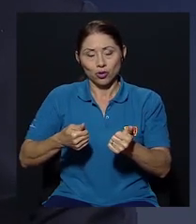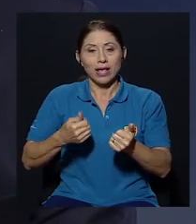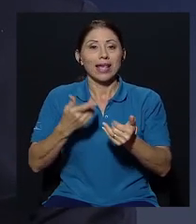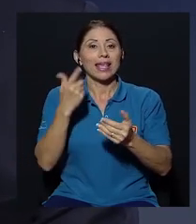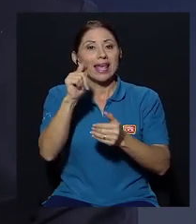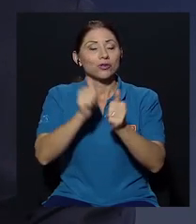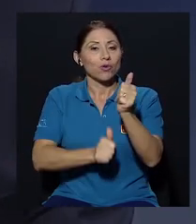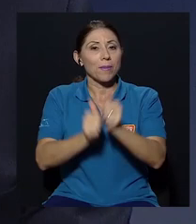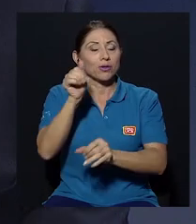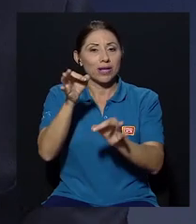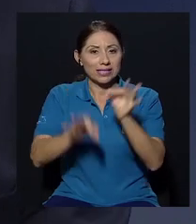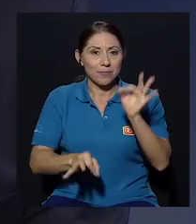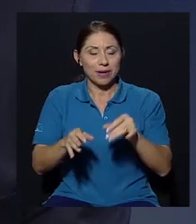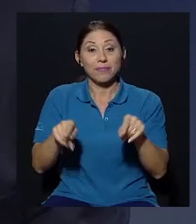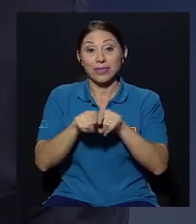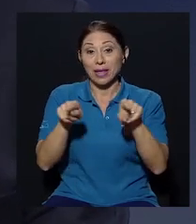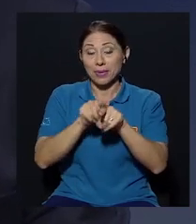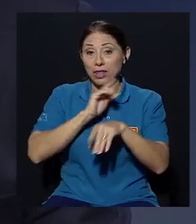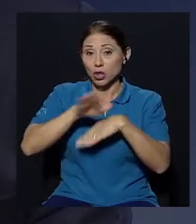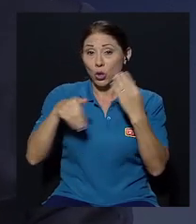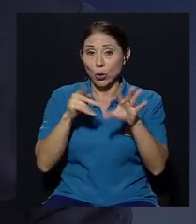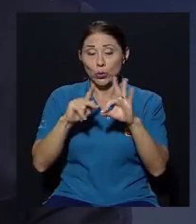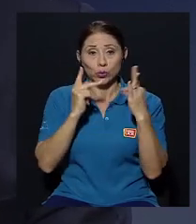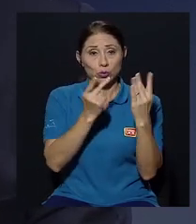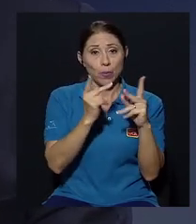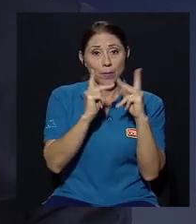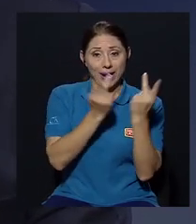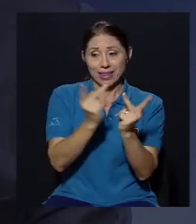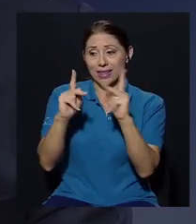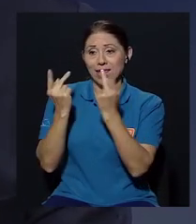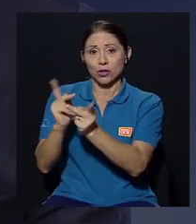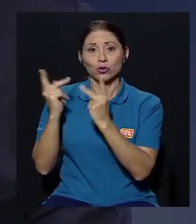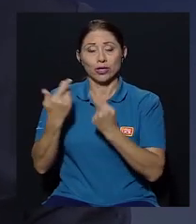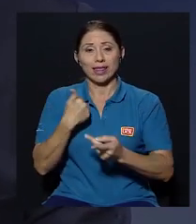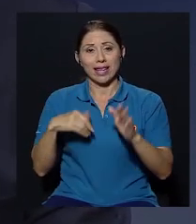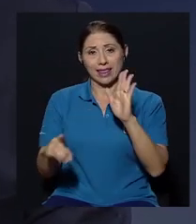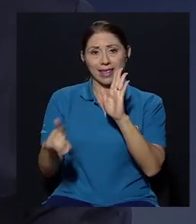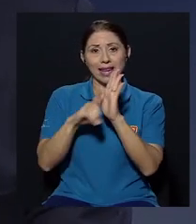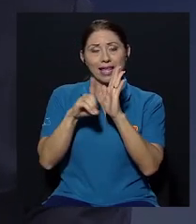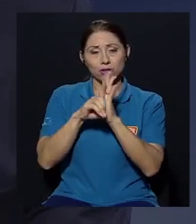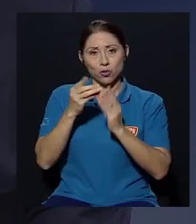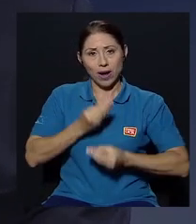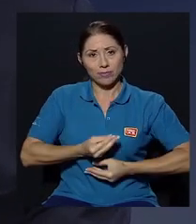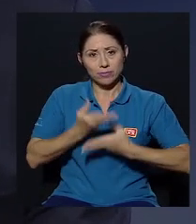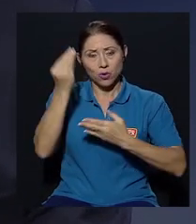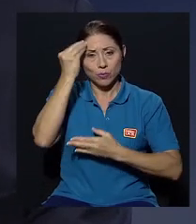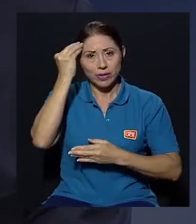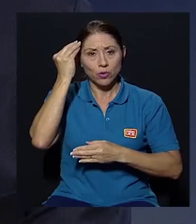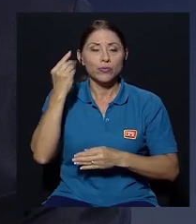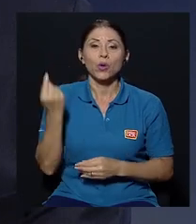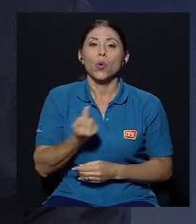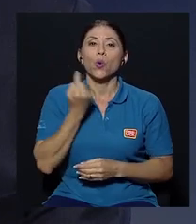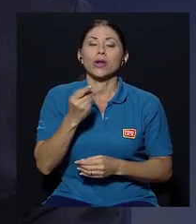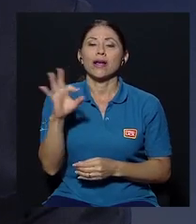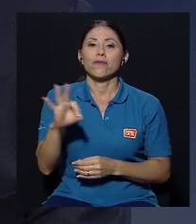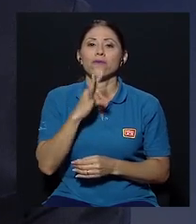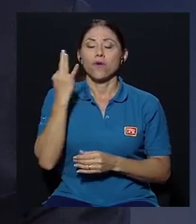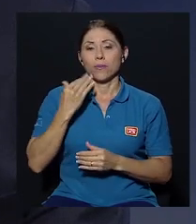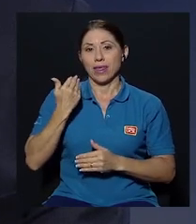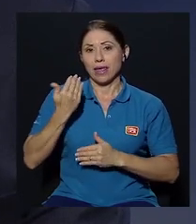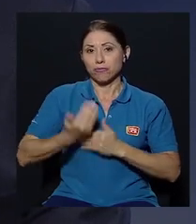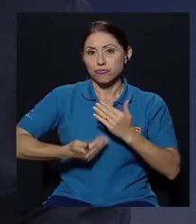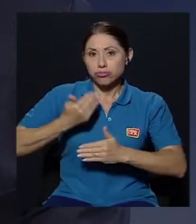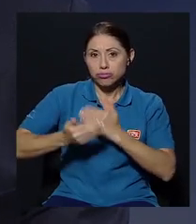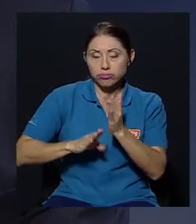y también hay todos los partidos tienen derecho a expresar una opinión entonces la única manera de hacer